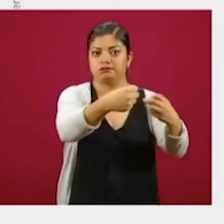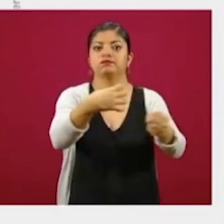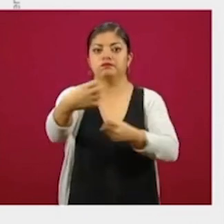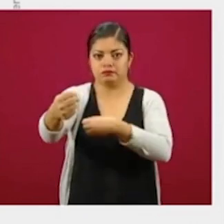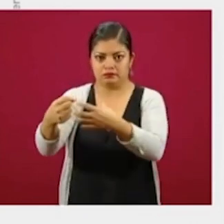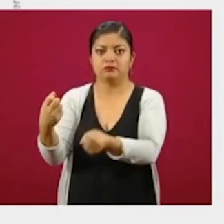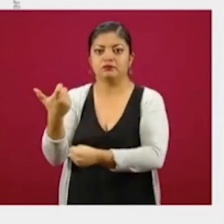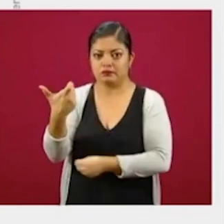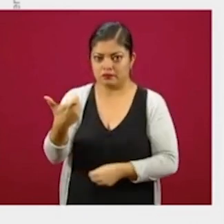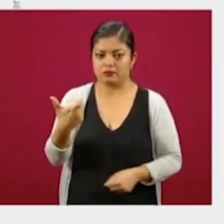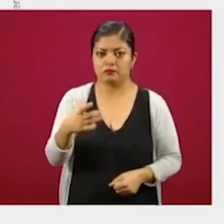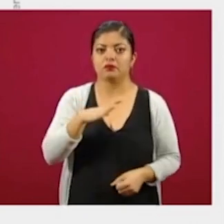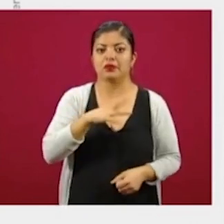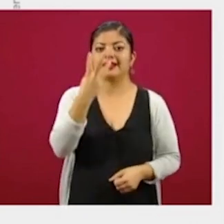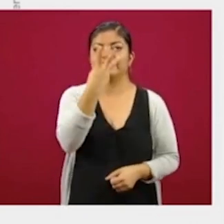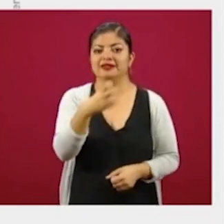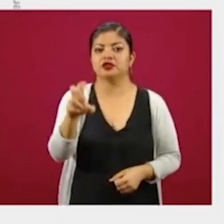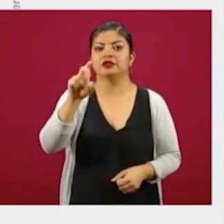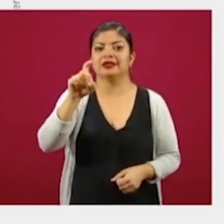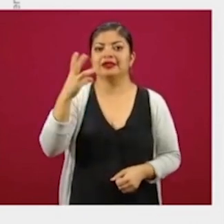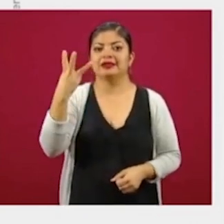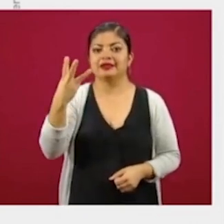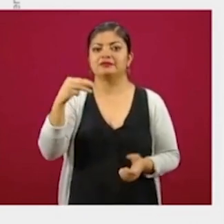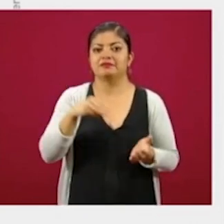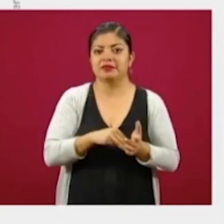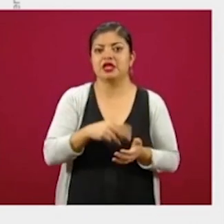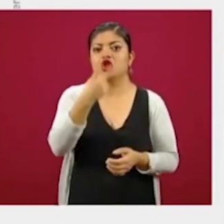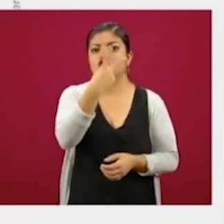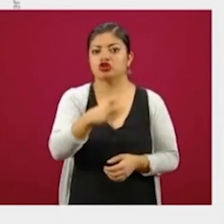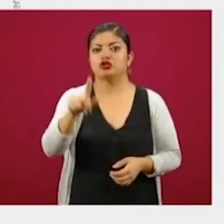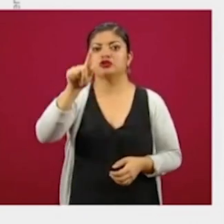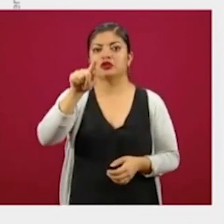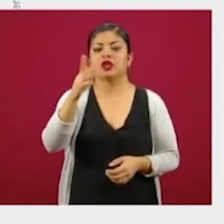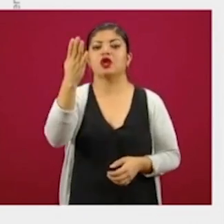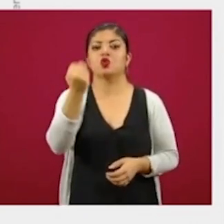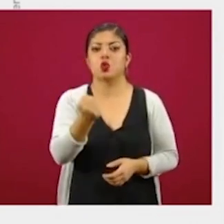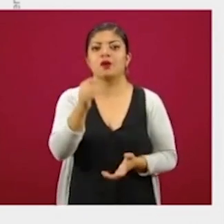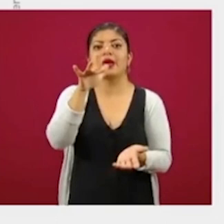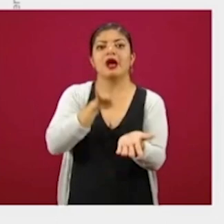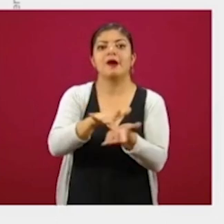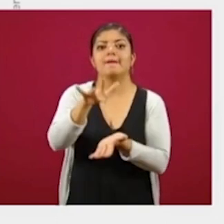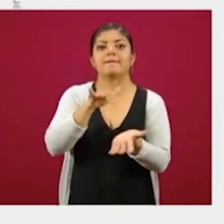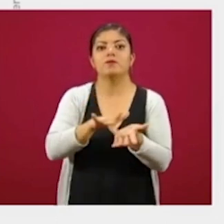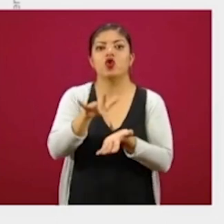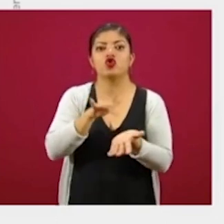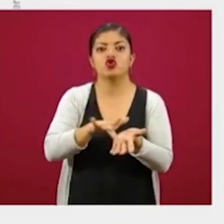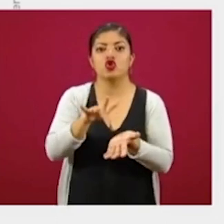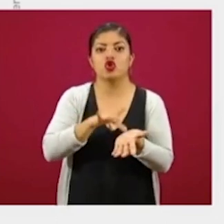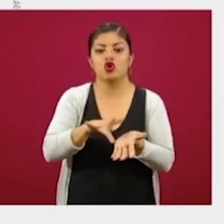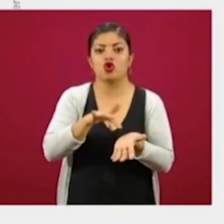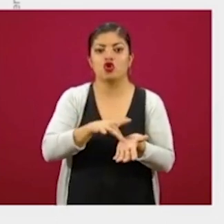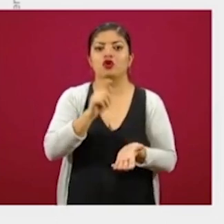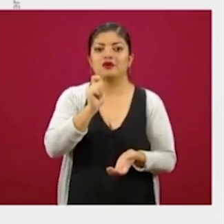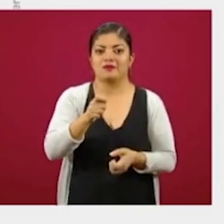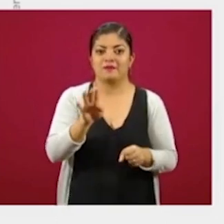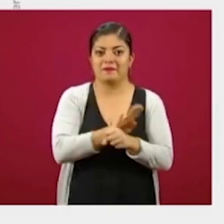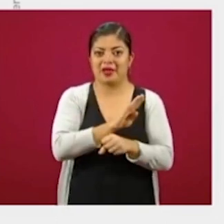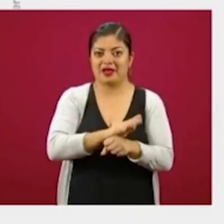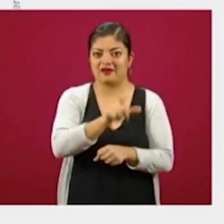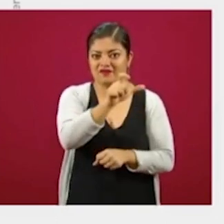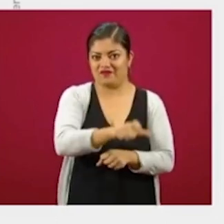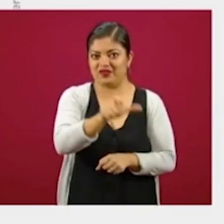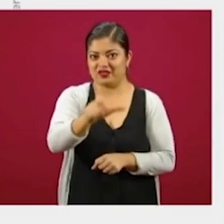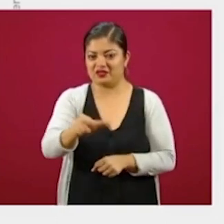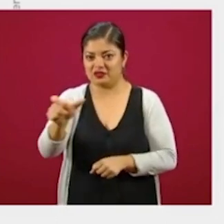y tenemos 333 mil 279 apoyos a estos beneficiarios.